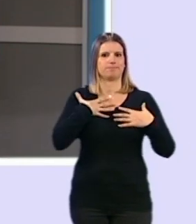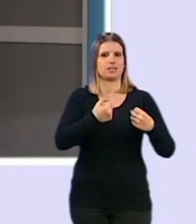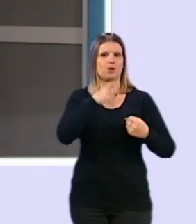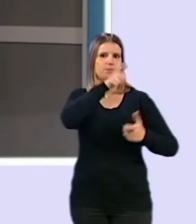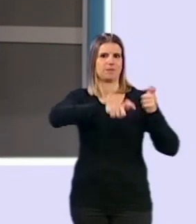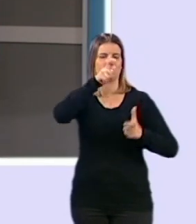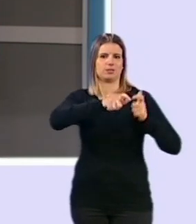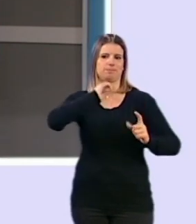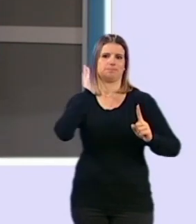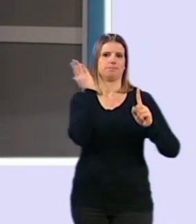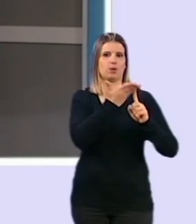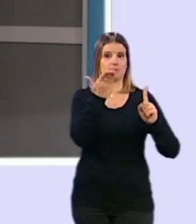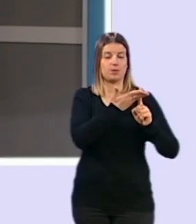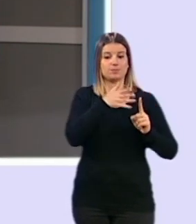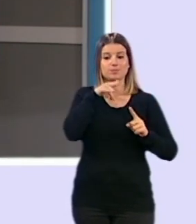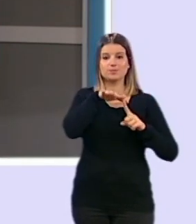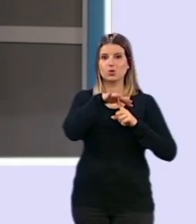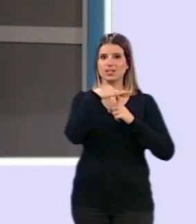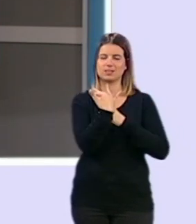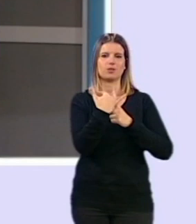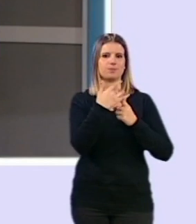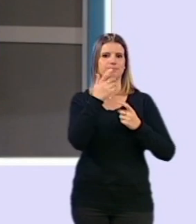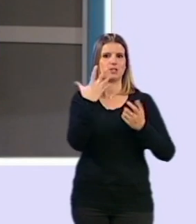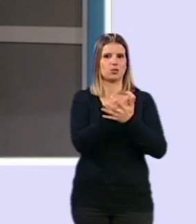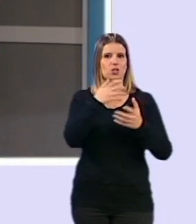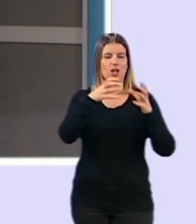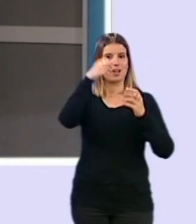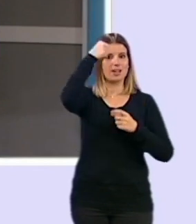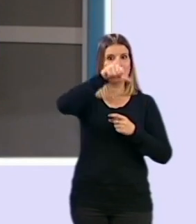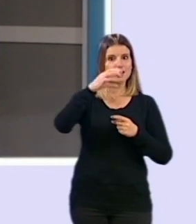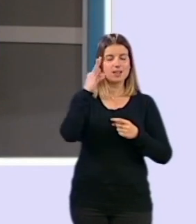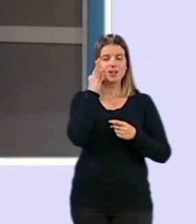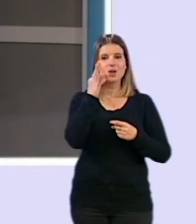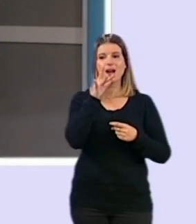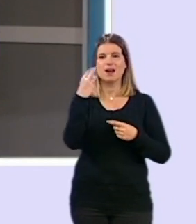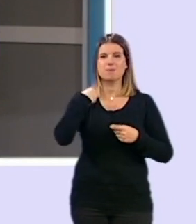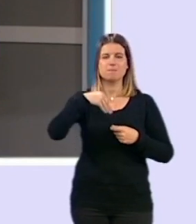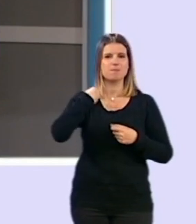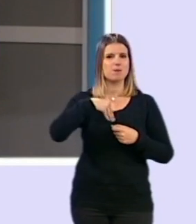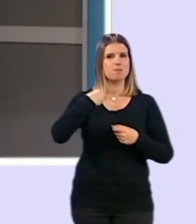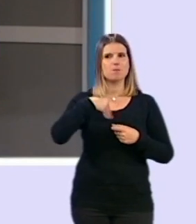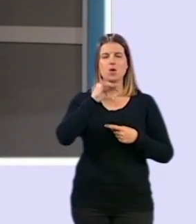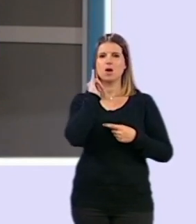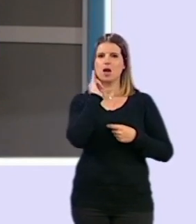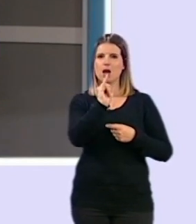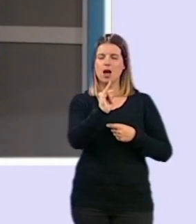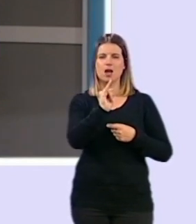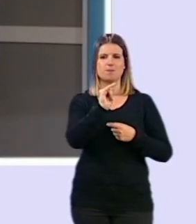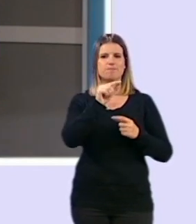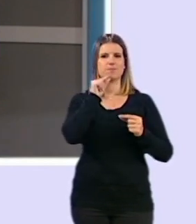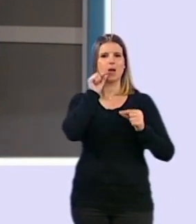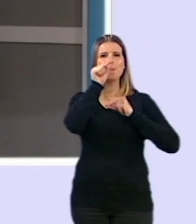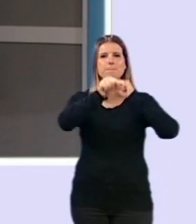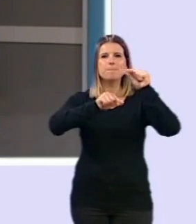todas las personas y, en este caso, para la salud de todos los granadinos. Estamos pasando ahora mismo por un episodio de una pandemia